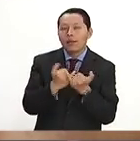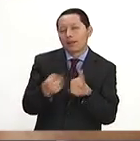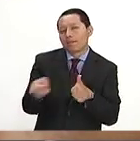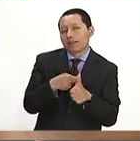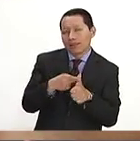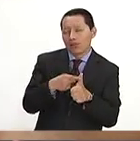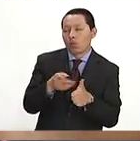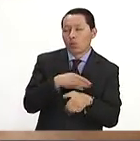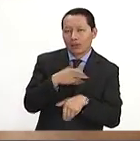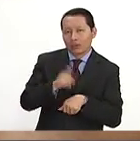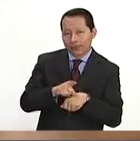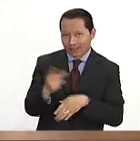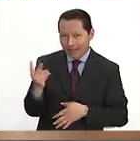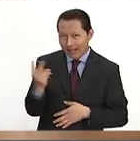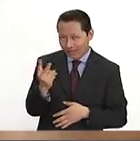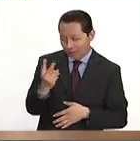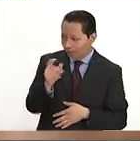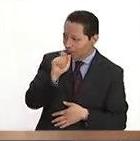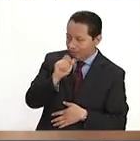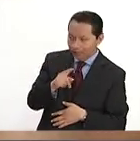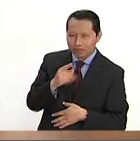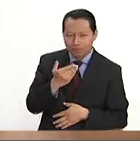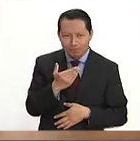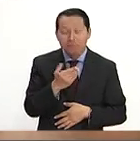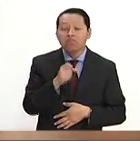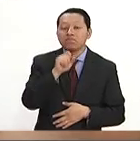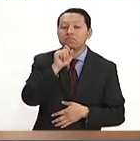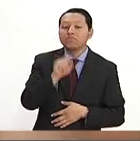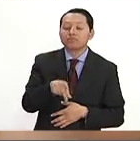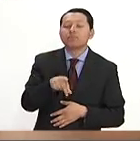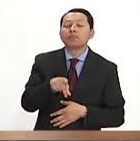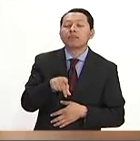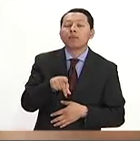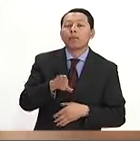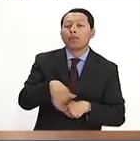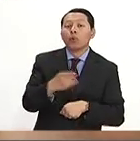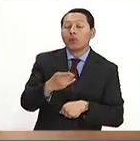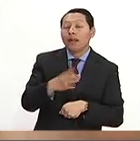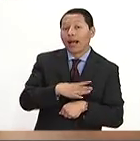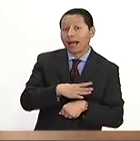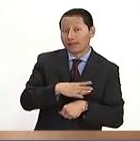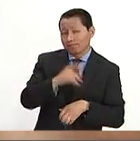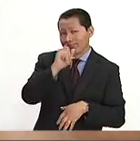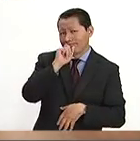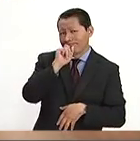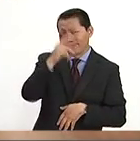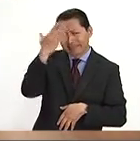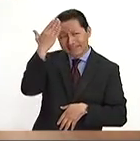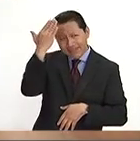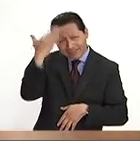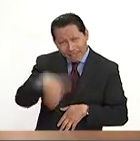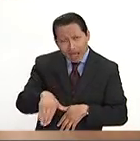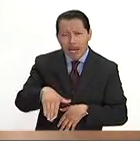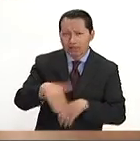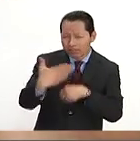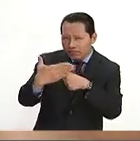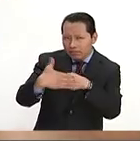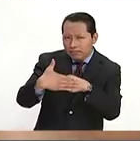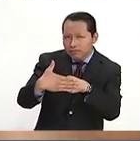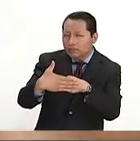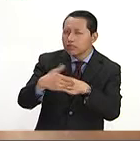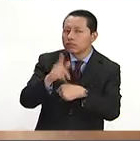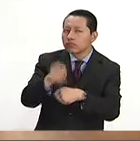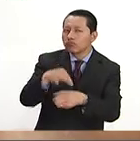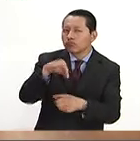muy buenos días a las dos, sobre todo cuando estamos en la antesala de un próximo proceso